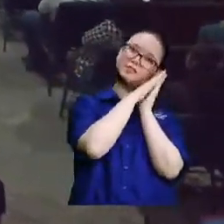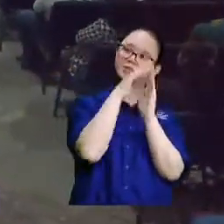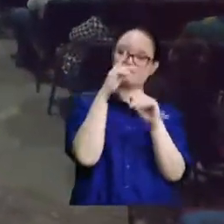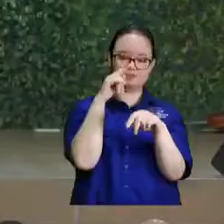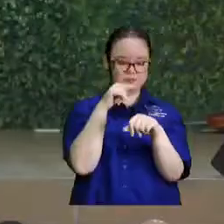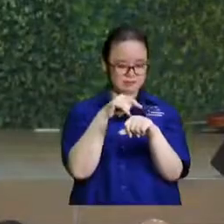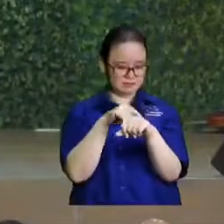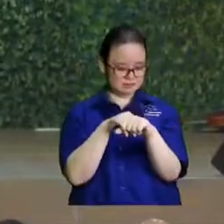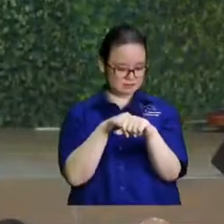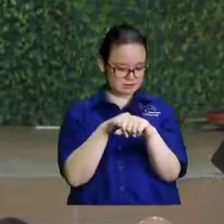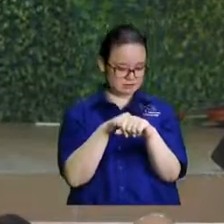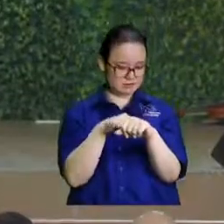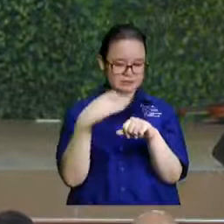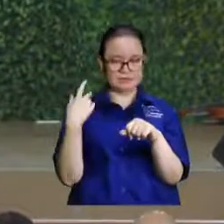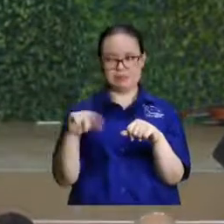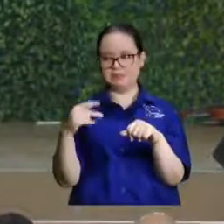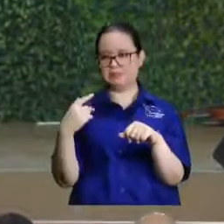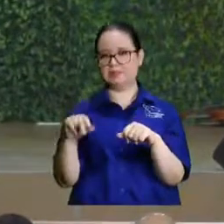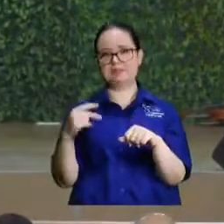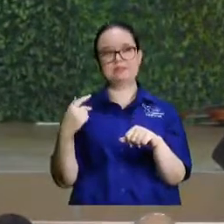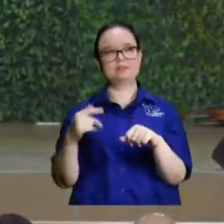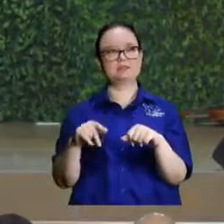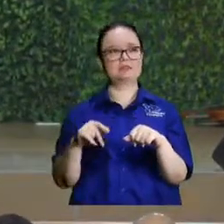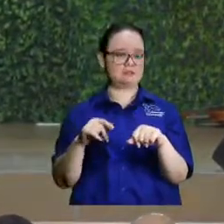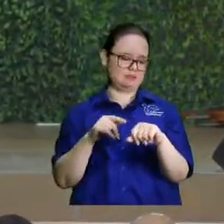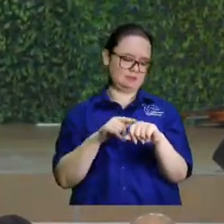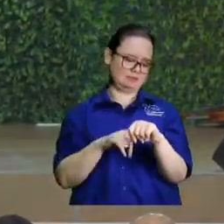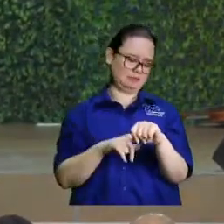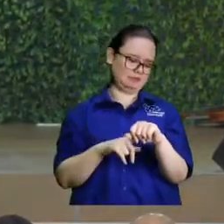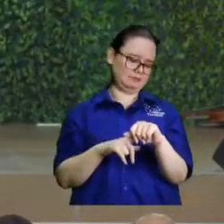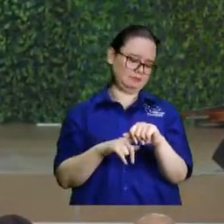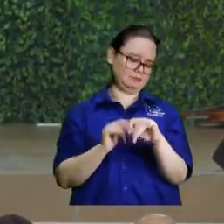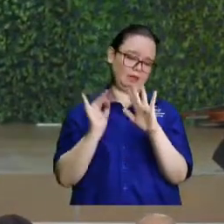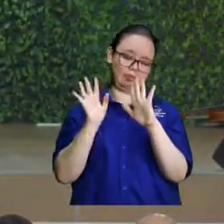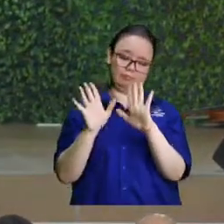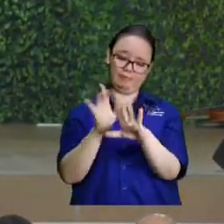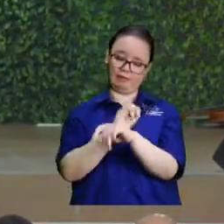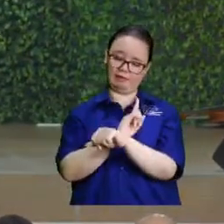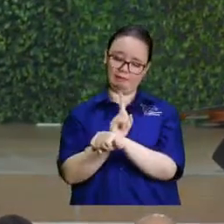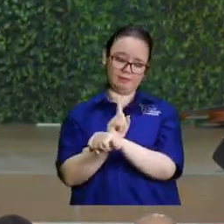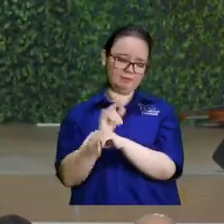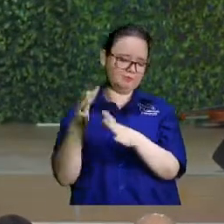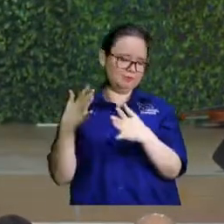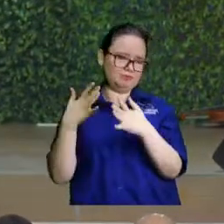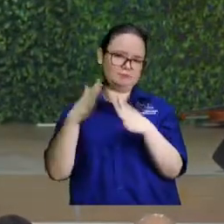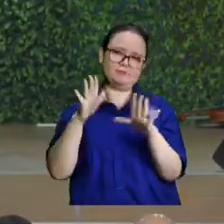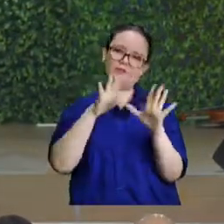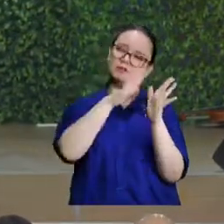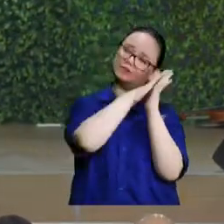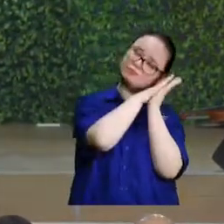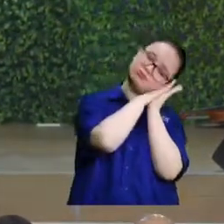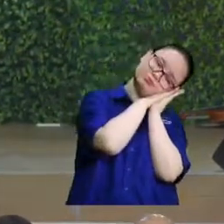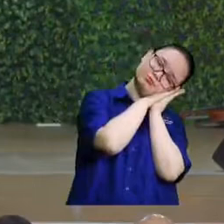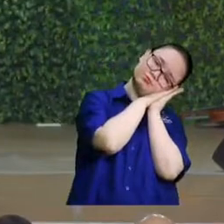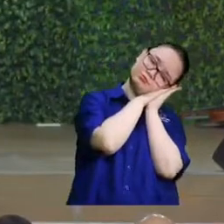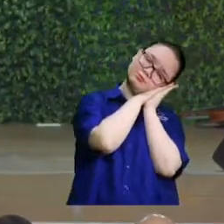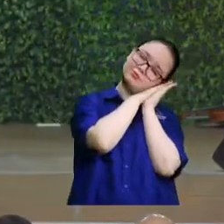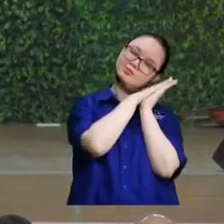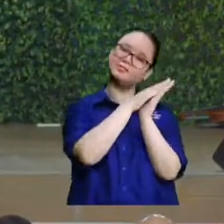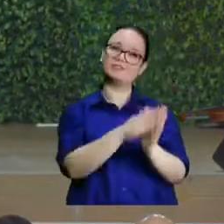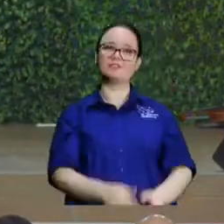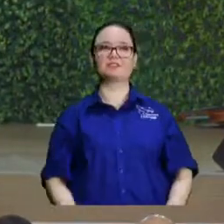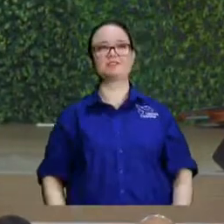un 10 un 10 con alarma entonces puse el alarma y me tiré